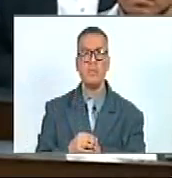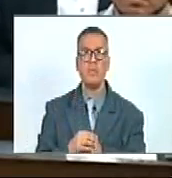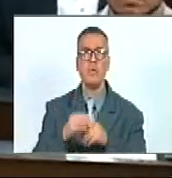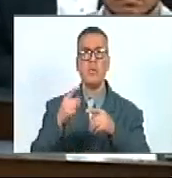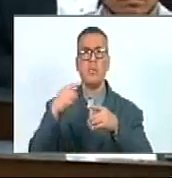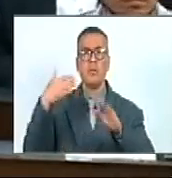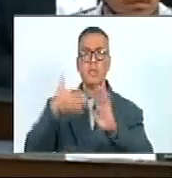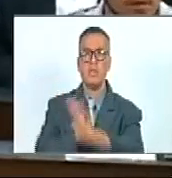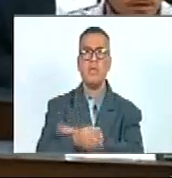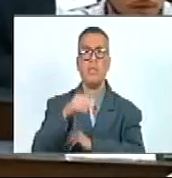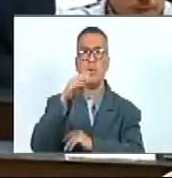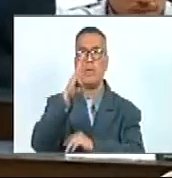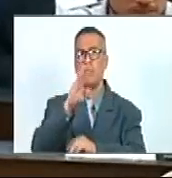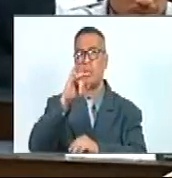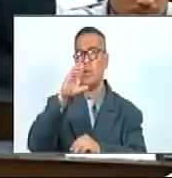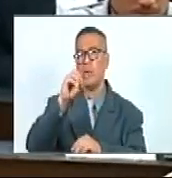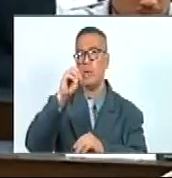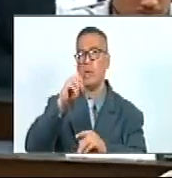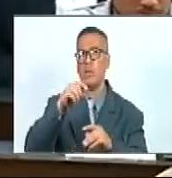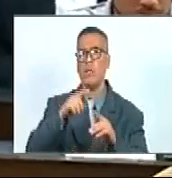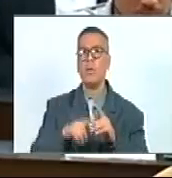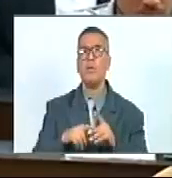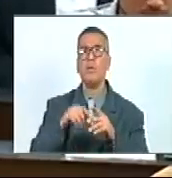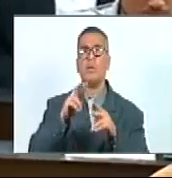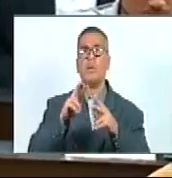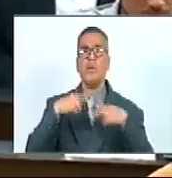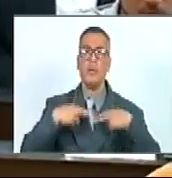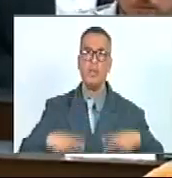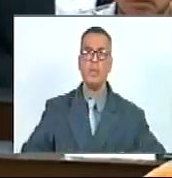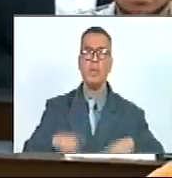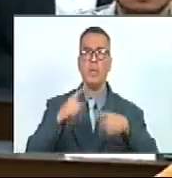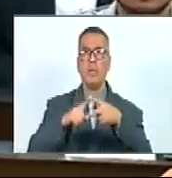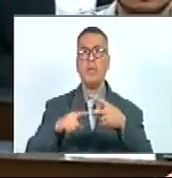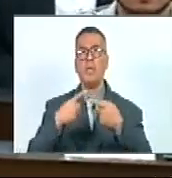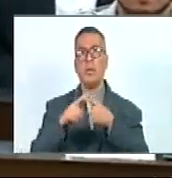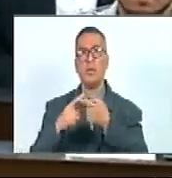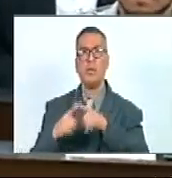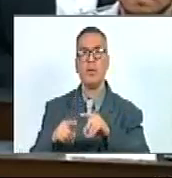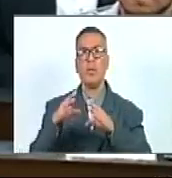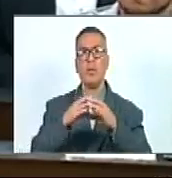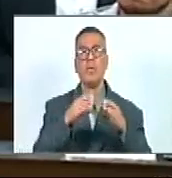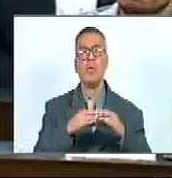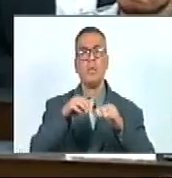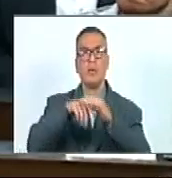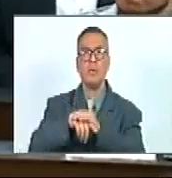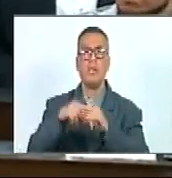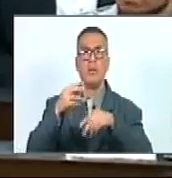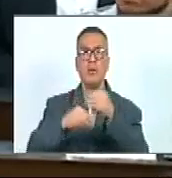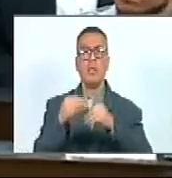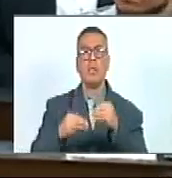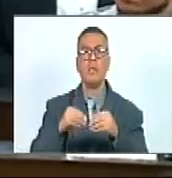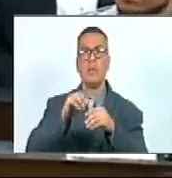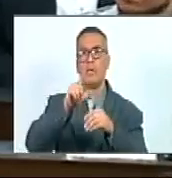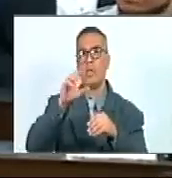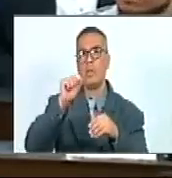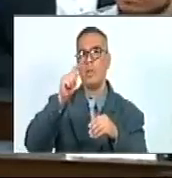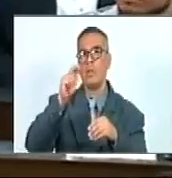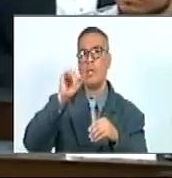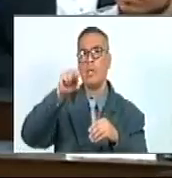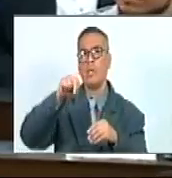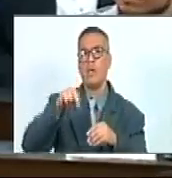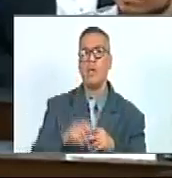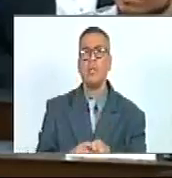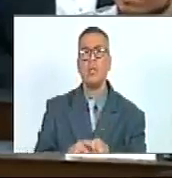Significa Vida Y Diversidad Proveniente Del Latín Diversitas